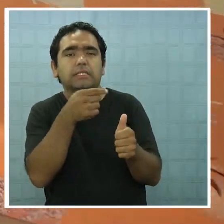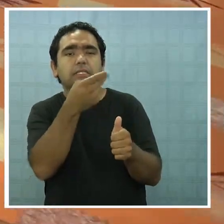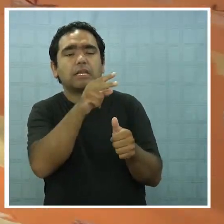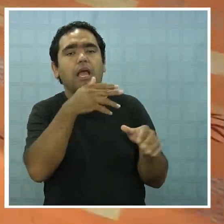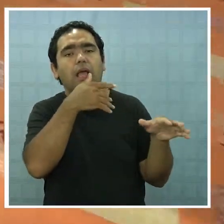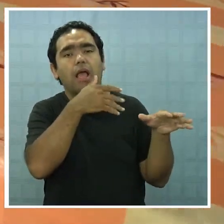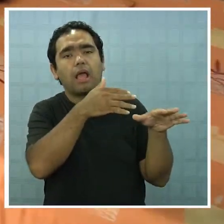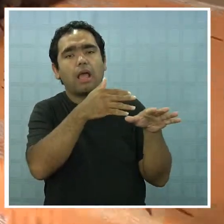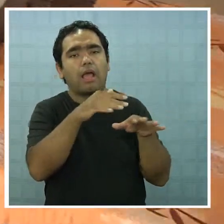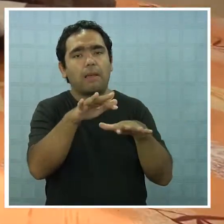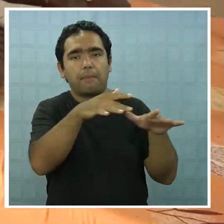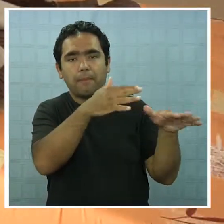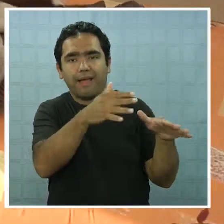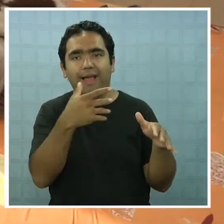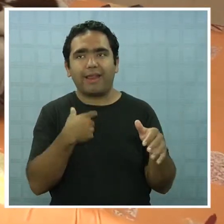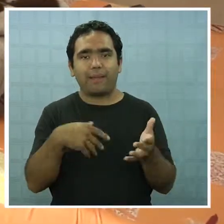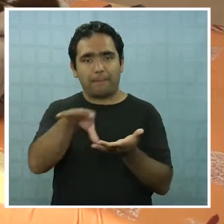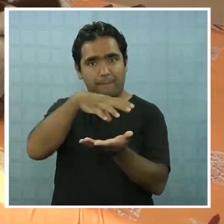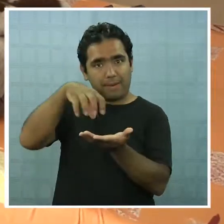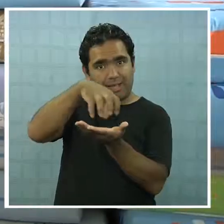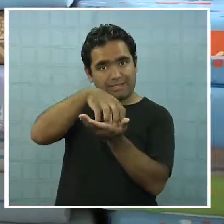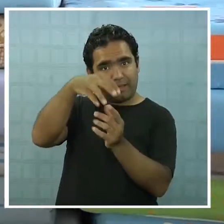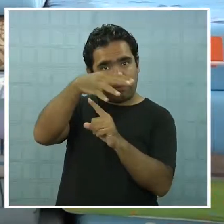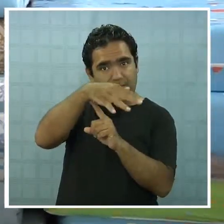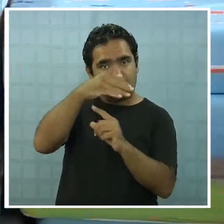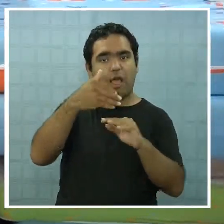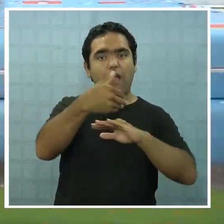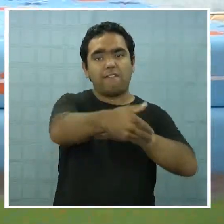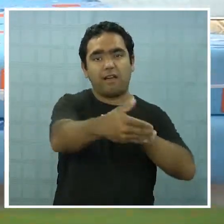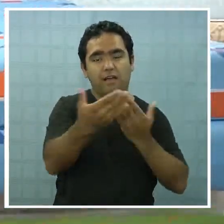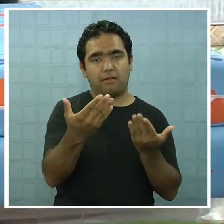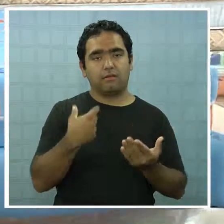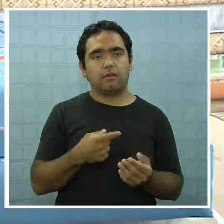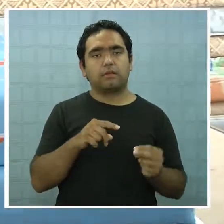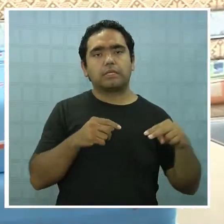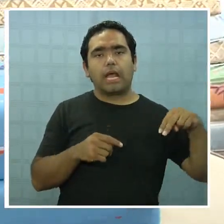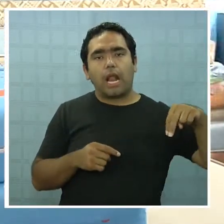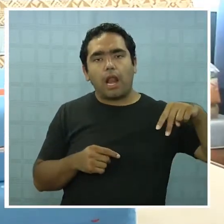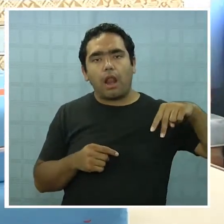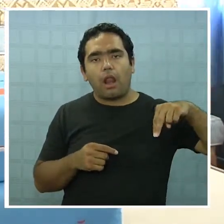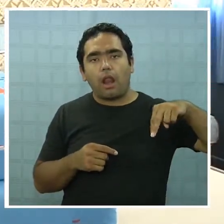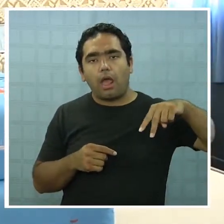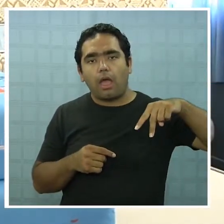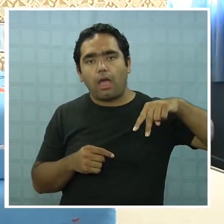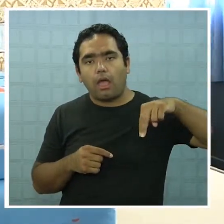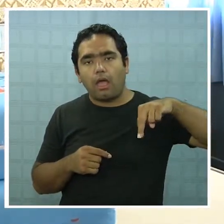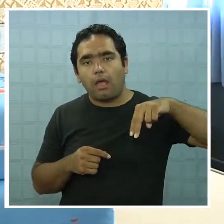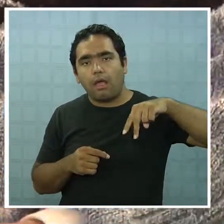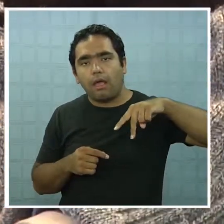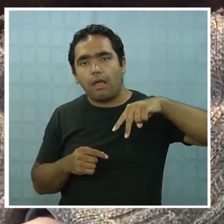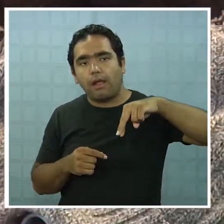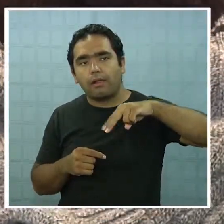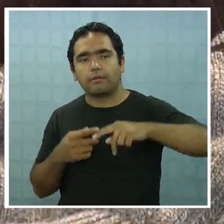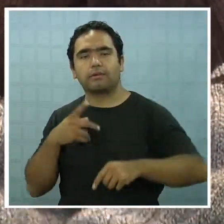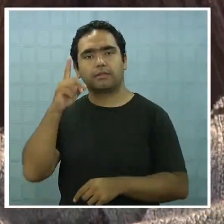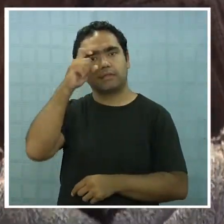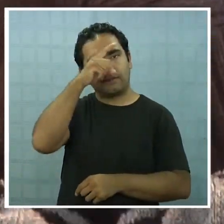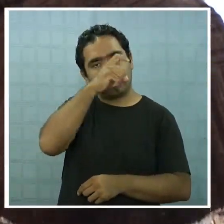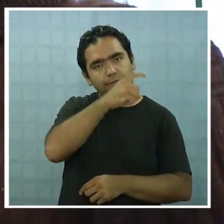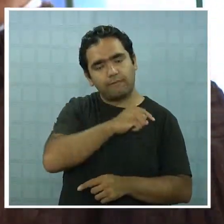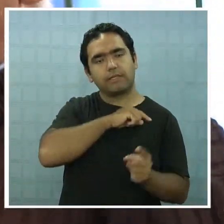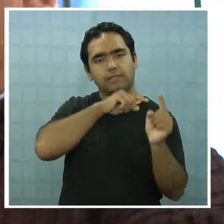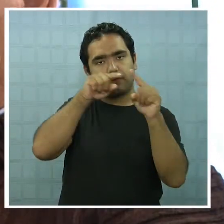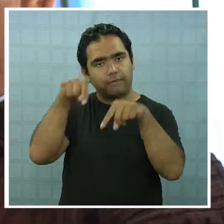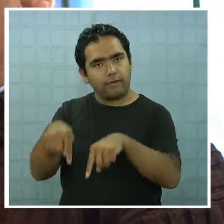De la plaza, abajo, ahí digo yo. Entonces, como camino lento, entonces, se me hace muy difícil llegar por aquí,